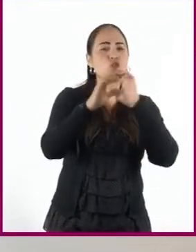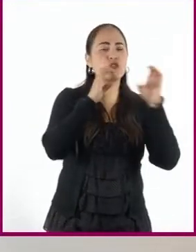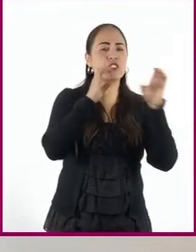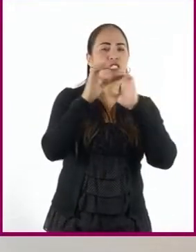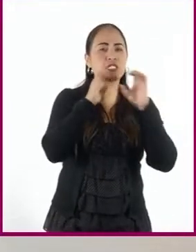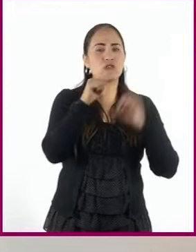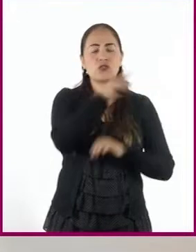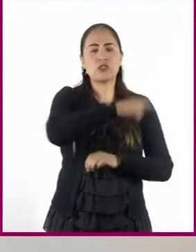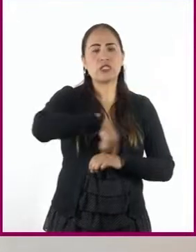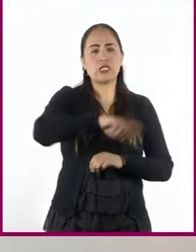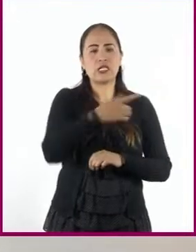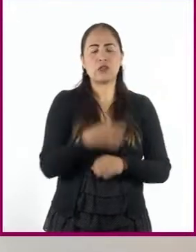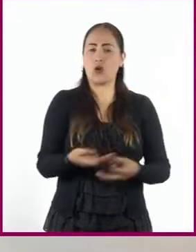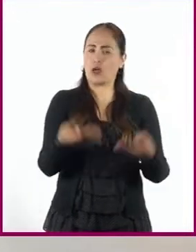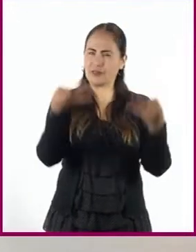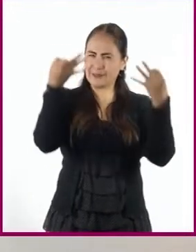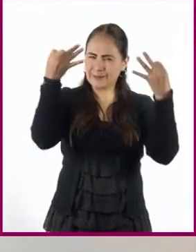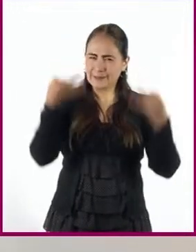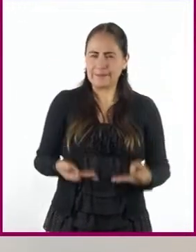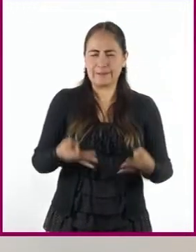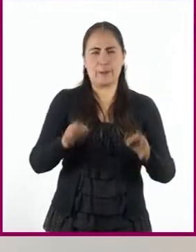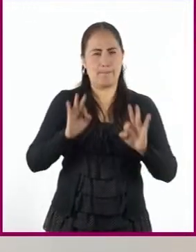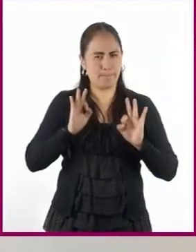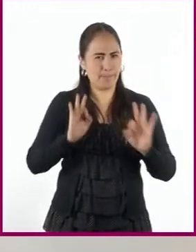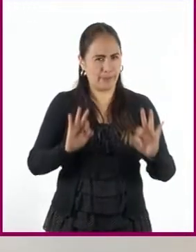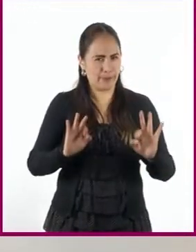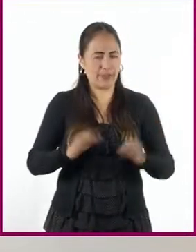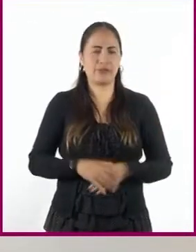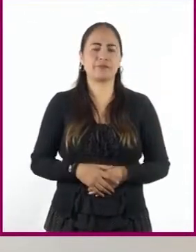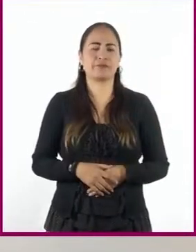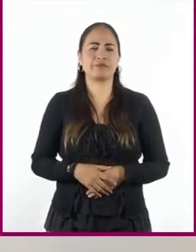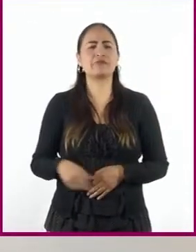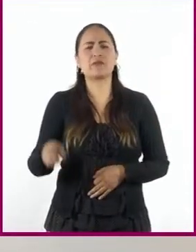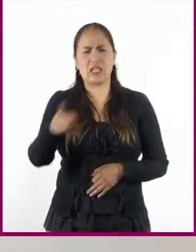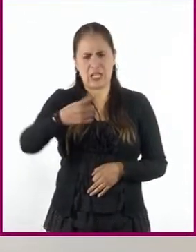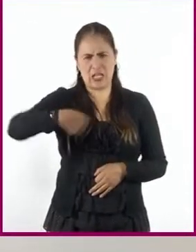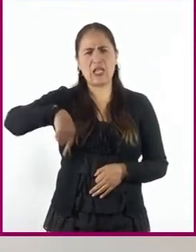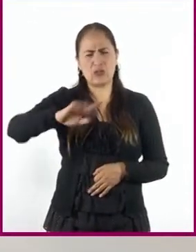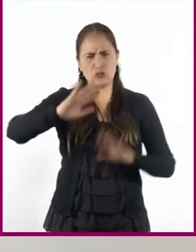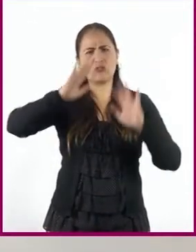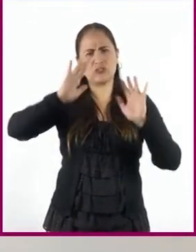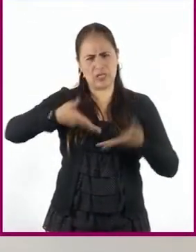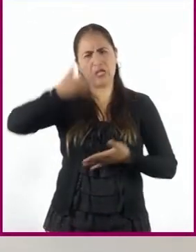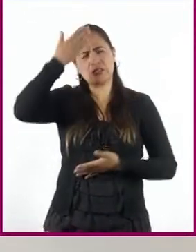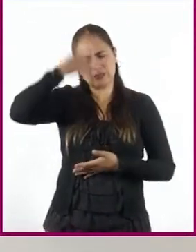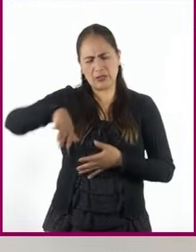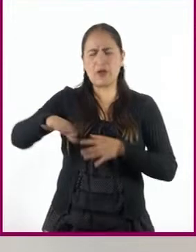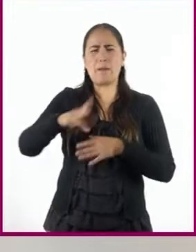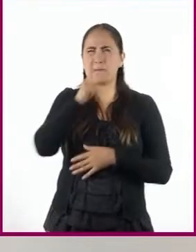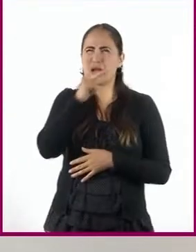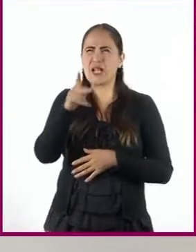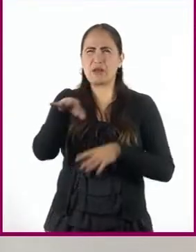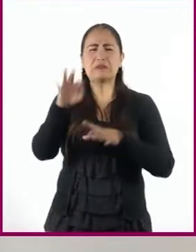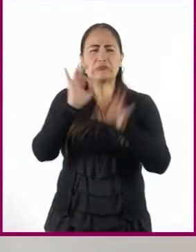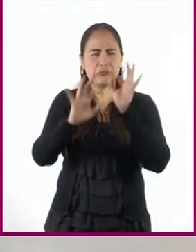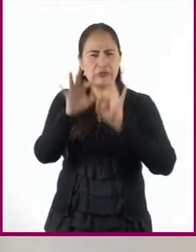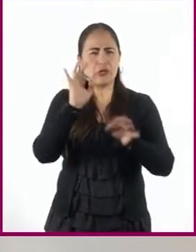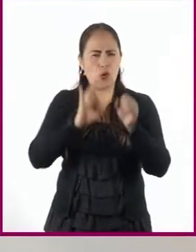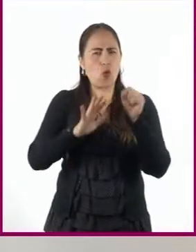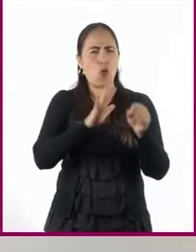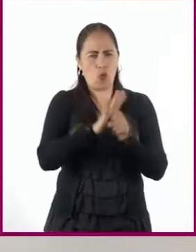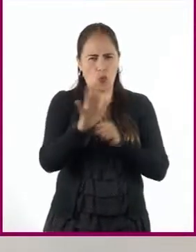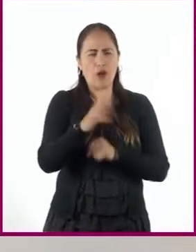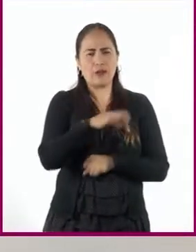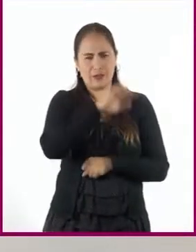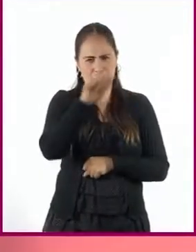mayor grado de formalidad en el lenguaje, sepan qué frases utilizar. ¿Y qué tipo